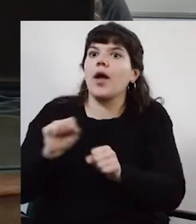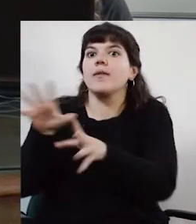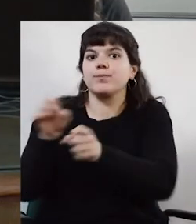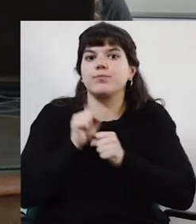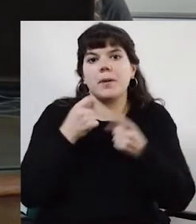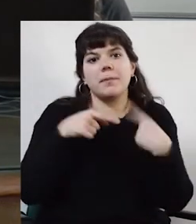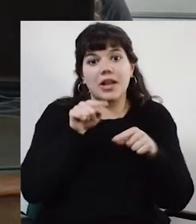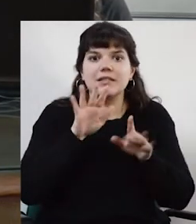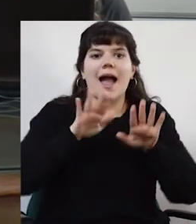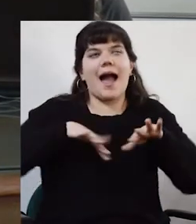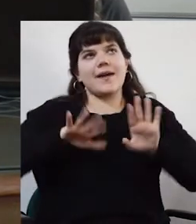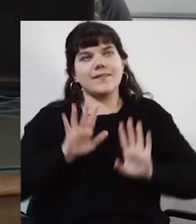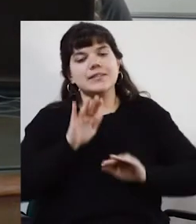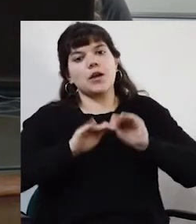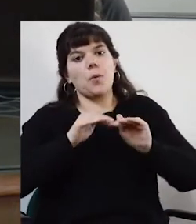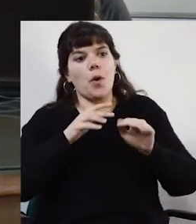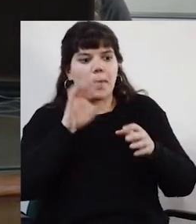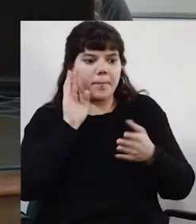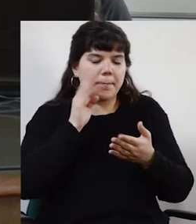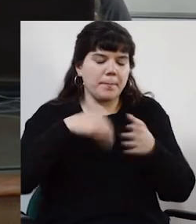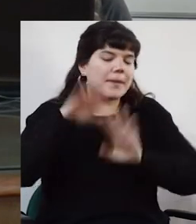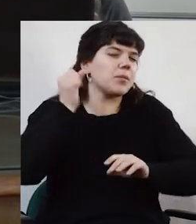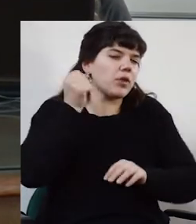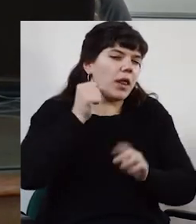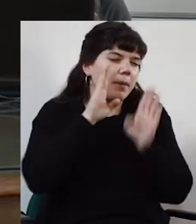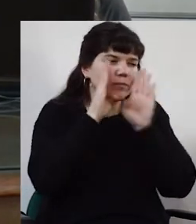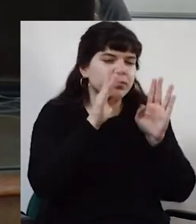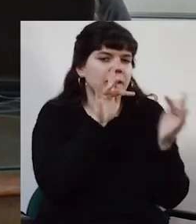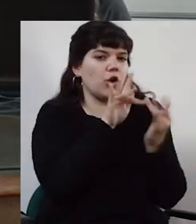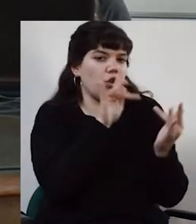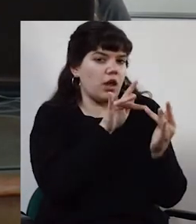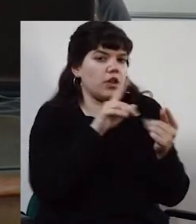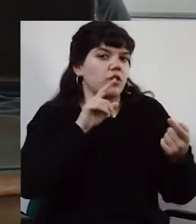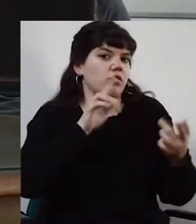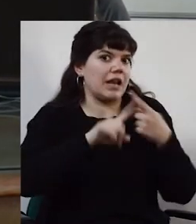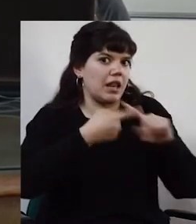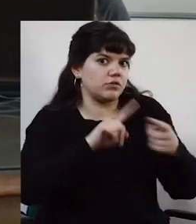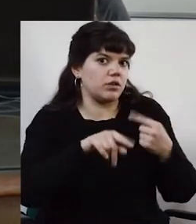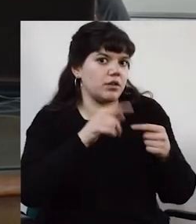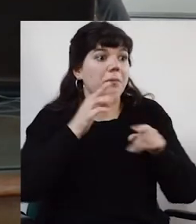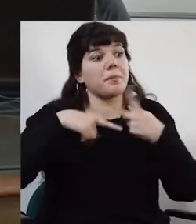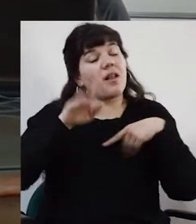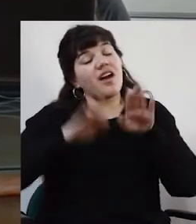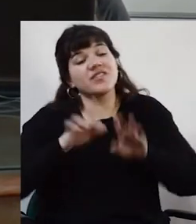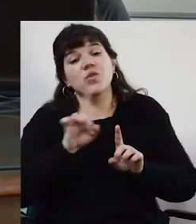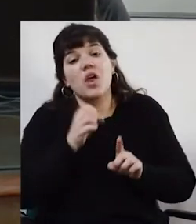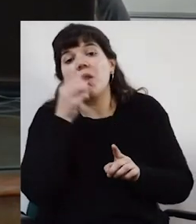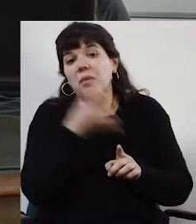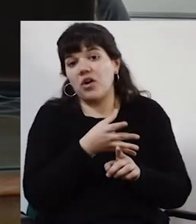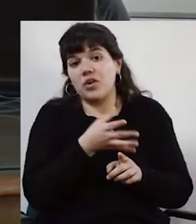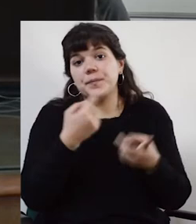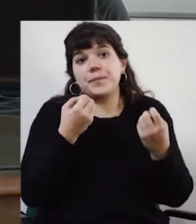marca más la necesidad de formalizar el vínculo. Y a veces, de repente, tampoco es por las mejores razones, pero bueno,